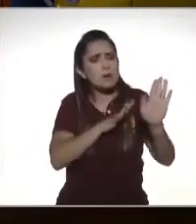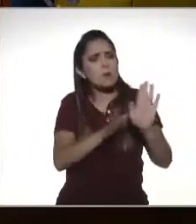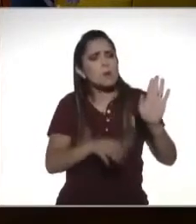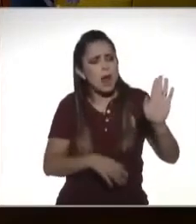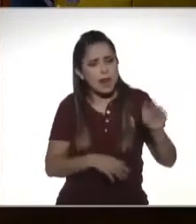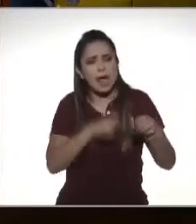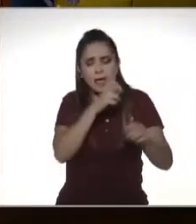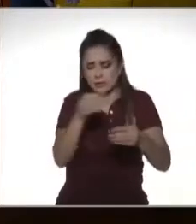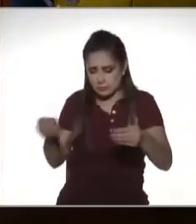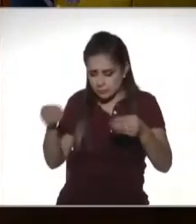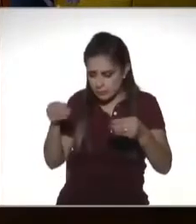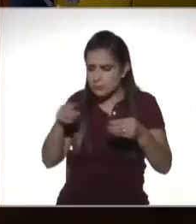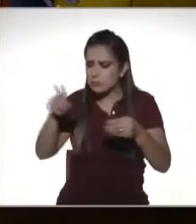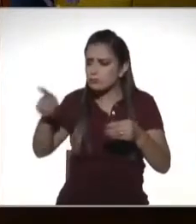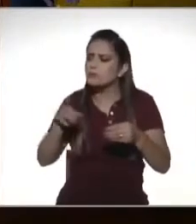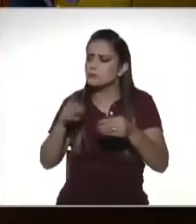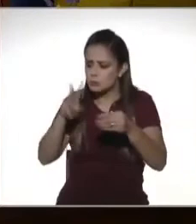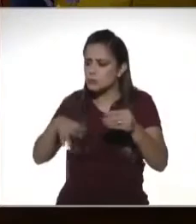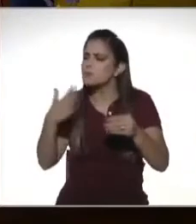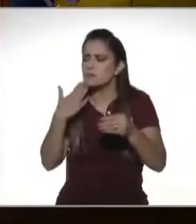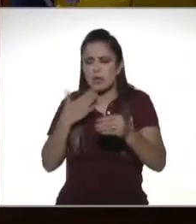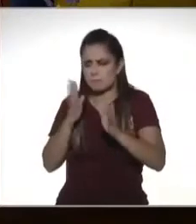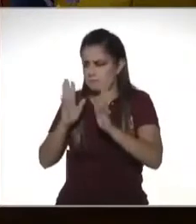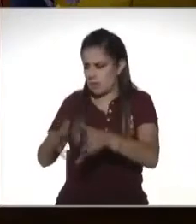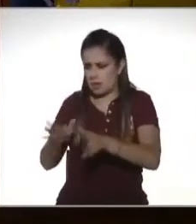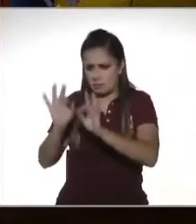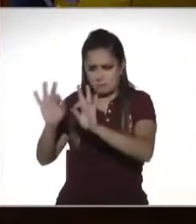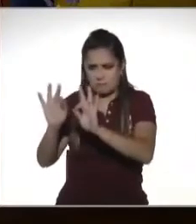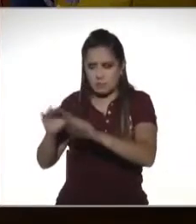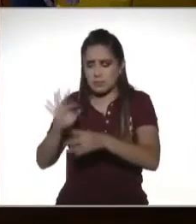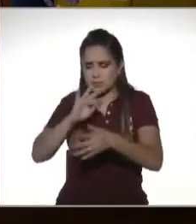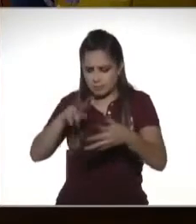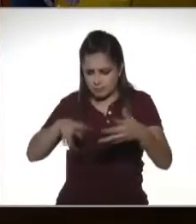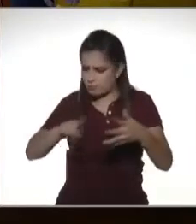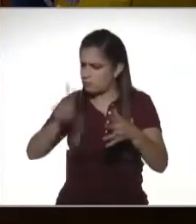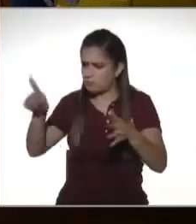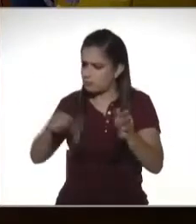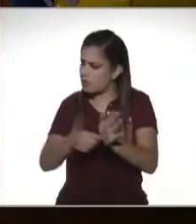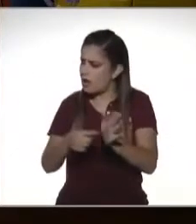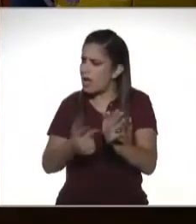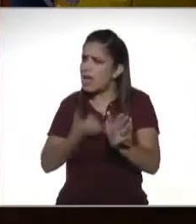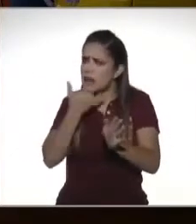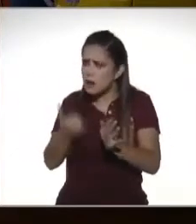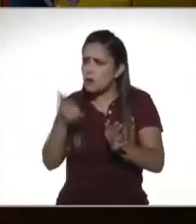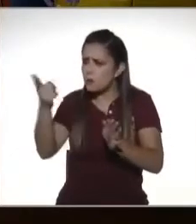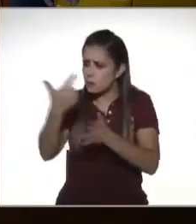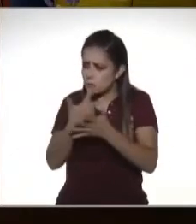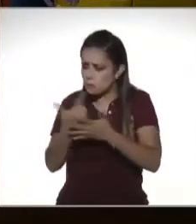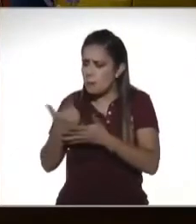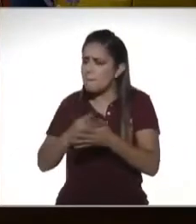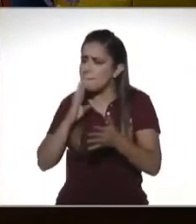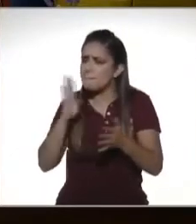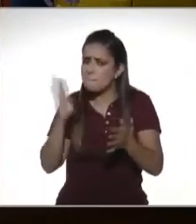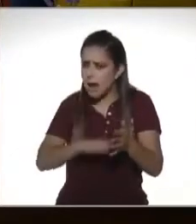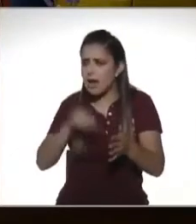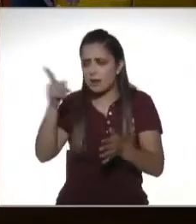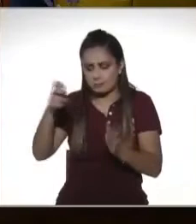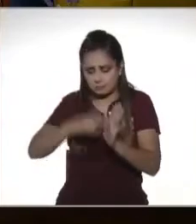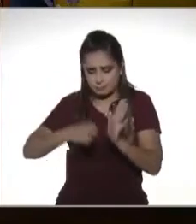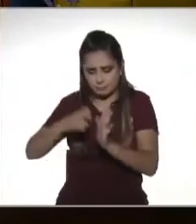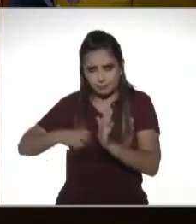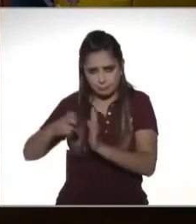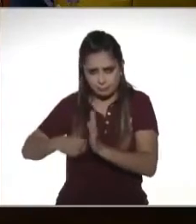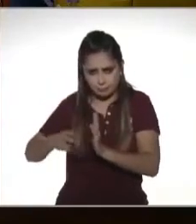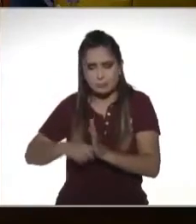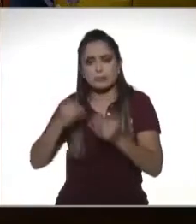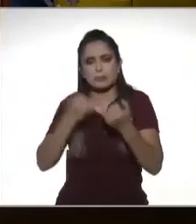declaración como la presentaron es correcta pues se queda así si tienen algún error si están presentando mal alguna circunstancia pues se corrige y